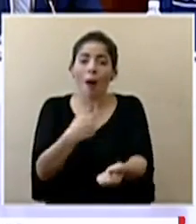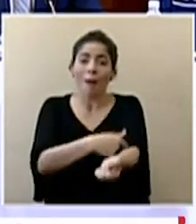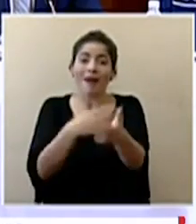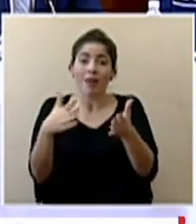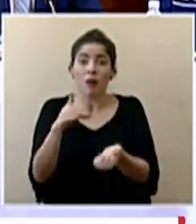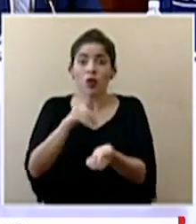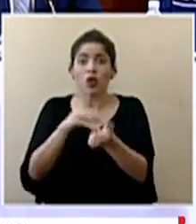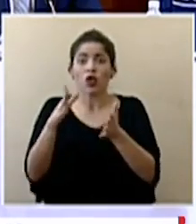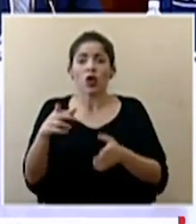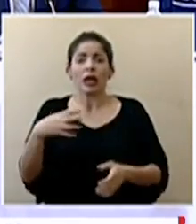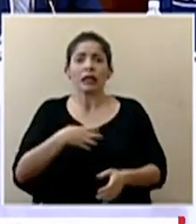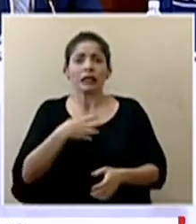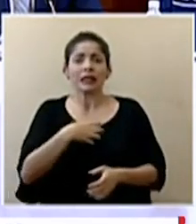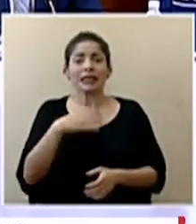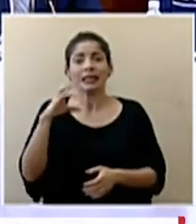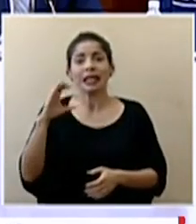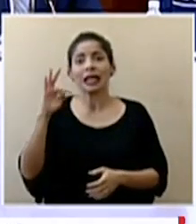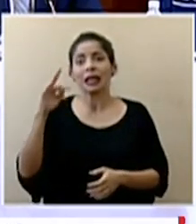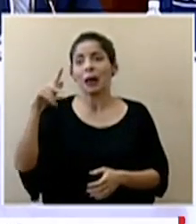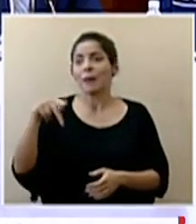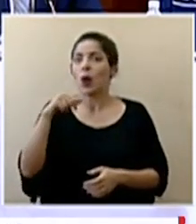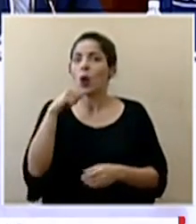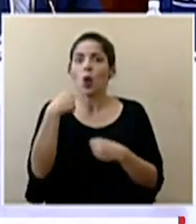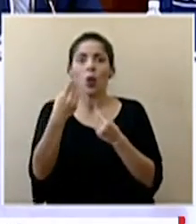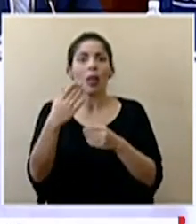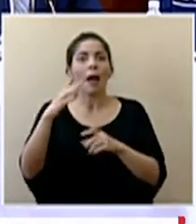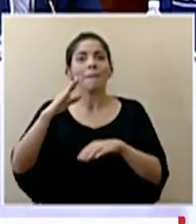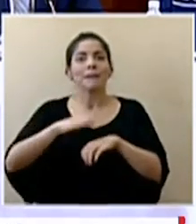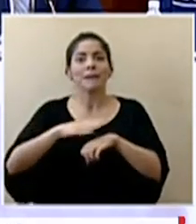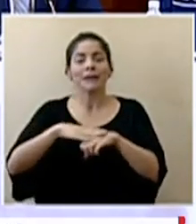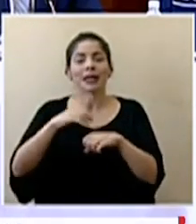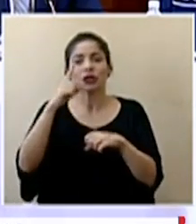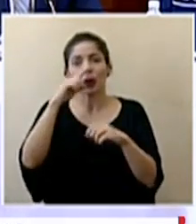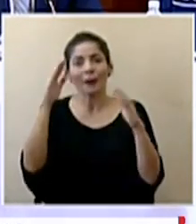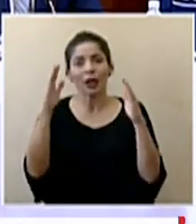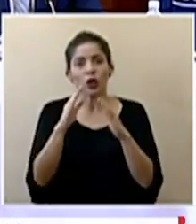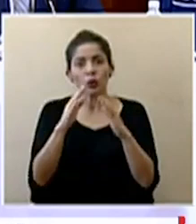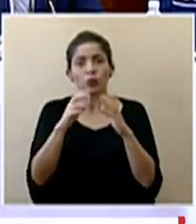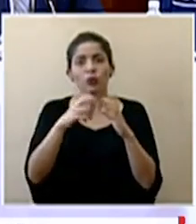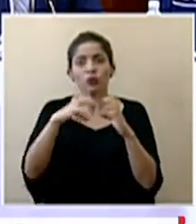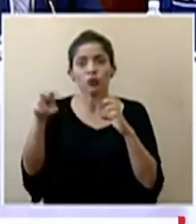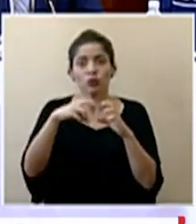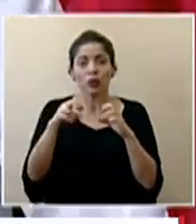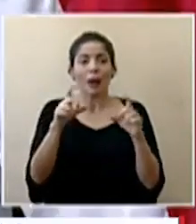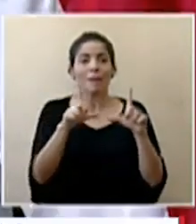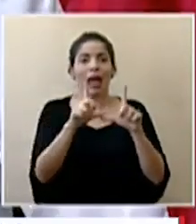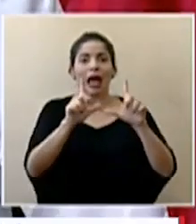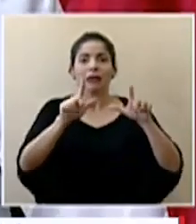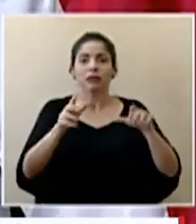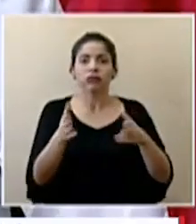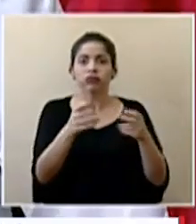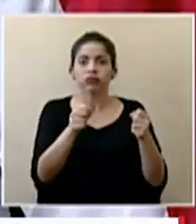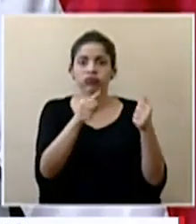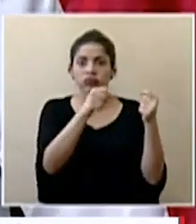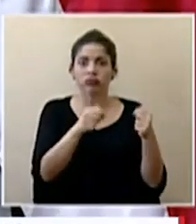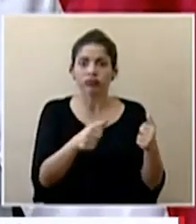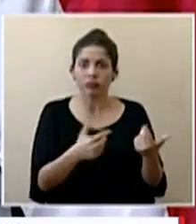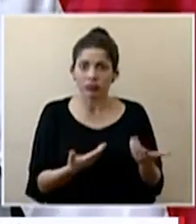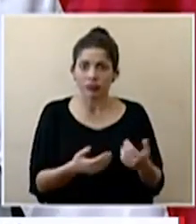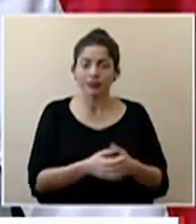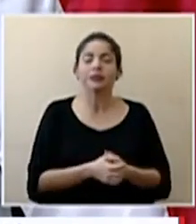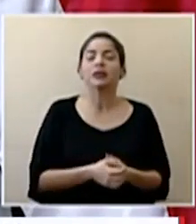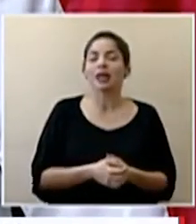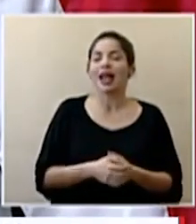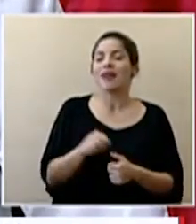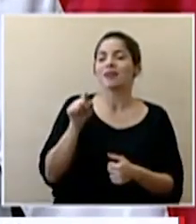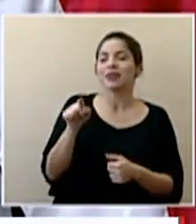médicos están reclamando que el CTP no está dando permiso a las microbuses que los transportaban y les han bajado las placas. Recordemos que esto tiene que